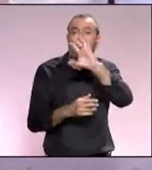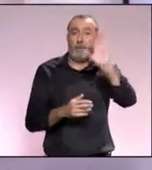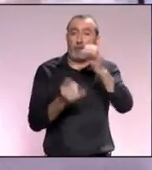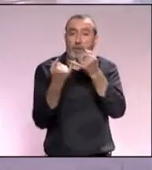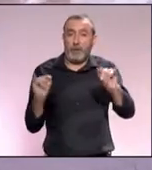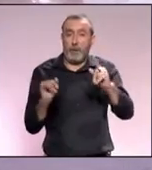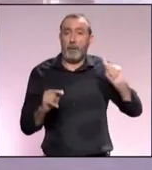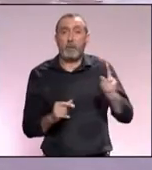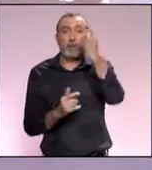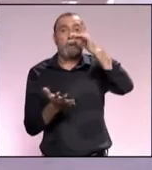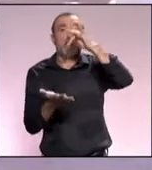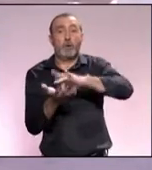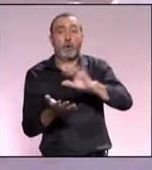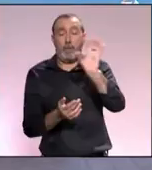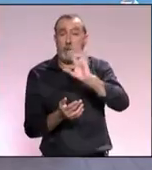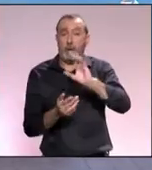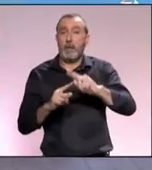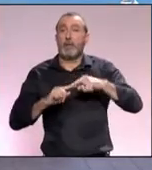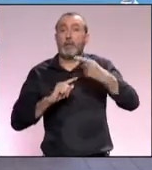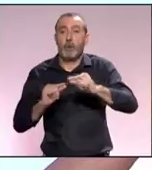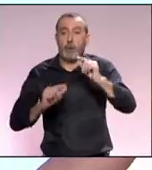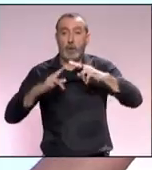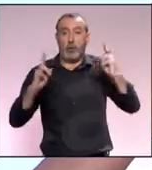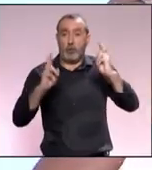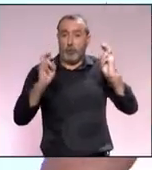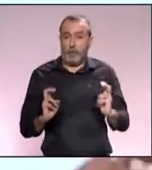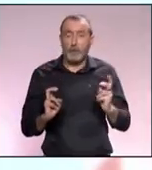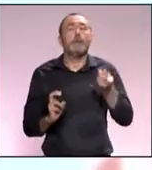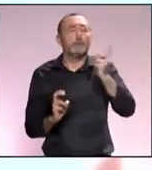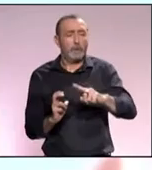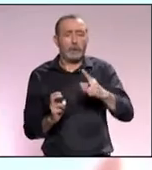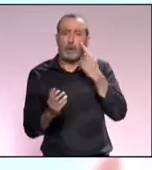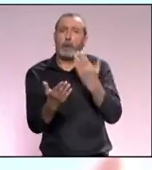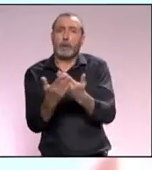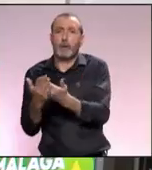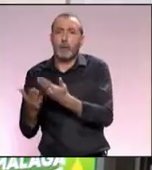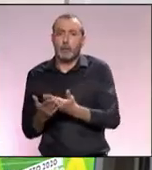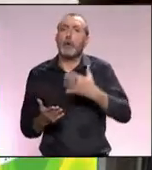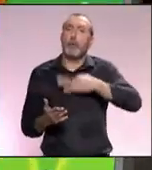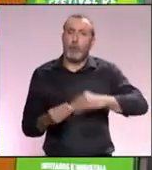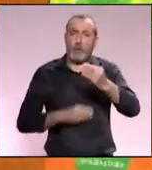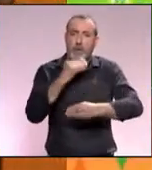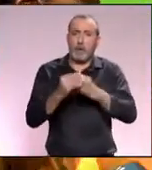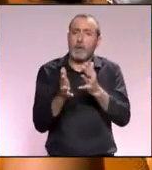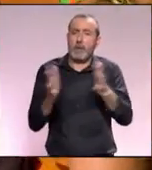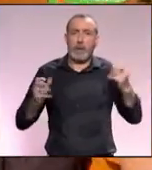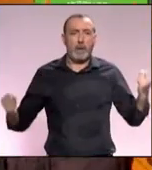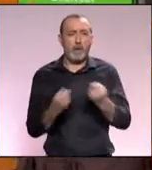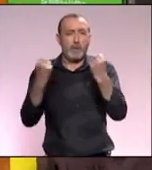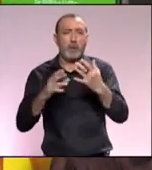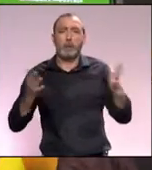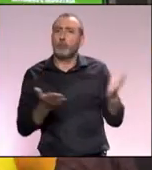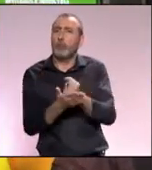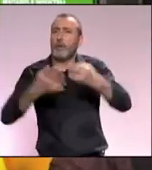a la historia por ser el primer certamen cinematográfico tras el confinamiento y también porque ha demostrado que se pueden celebrar grandes